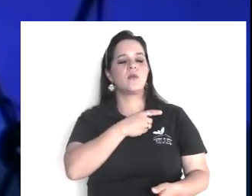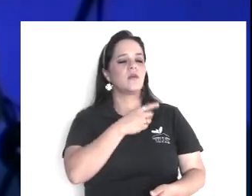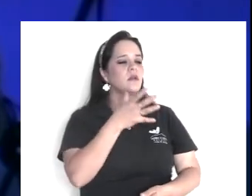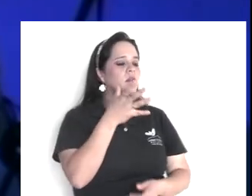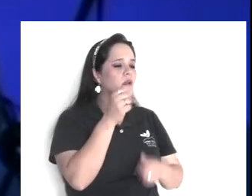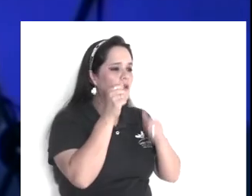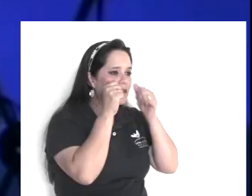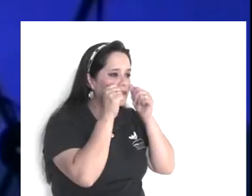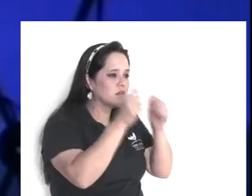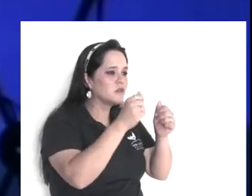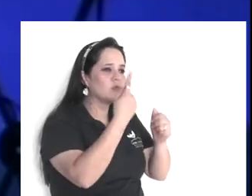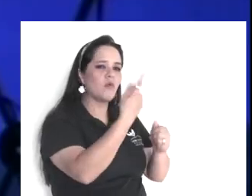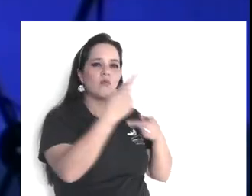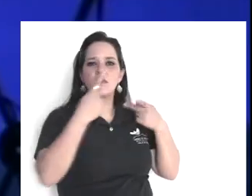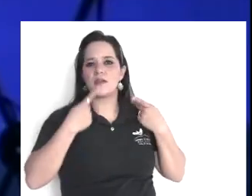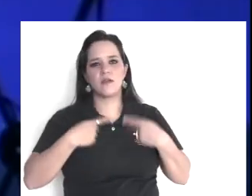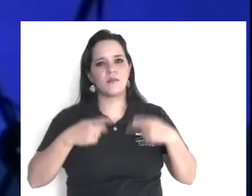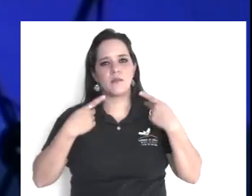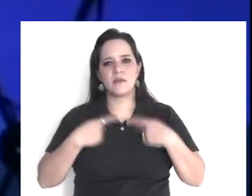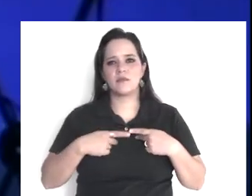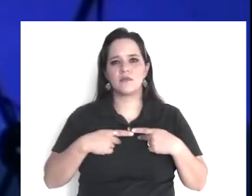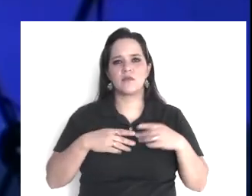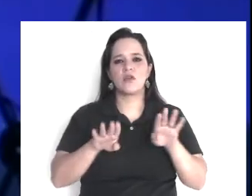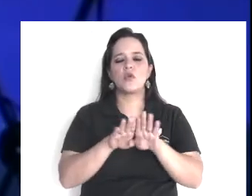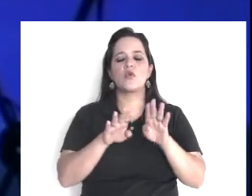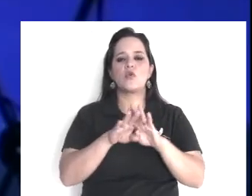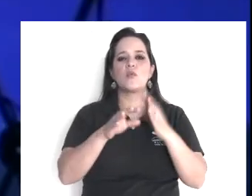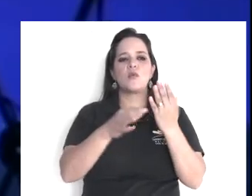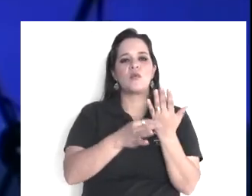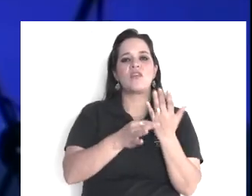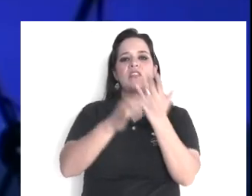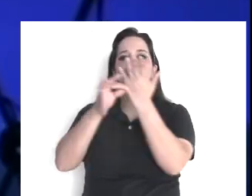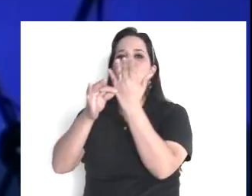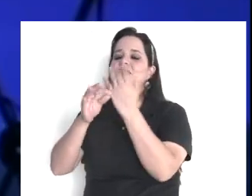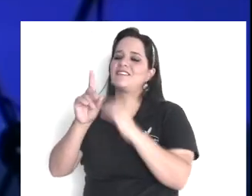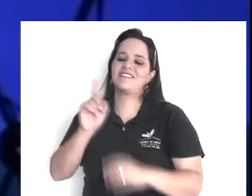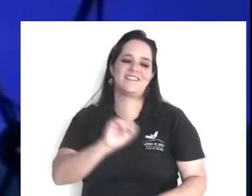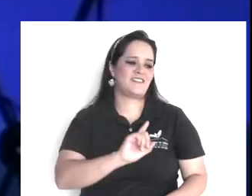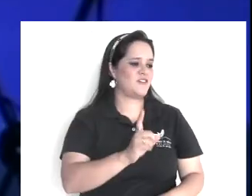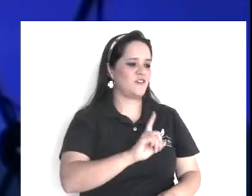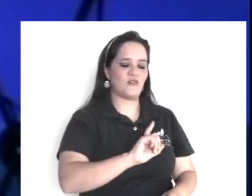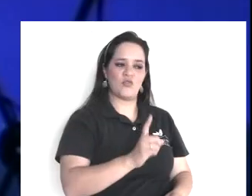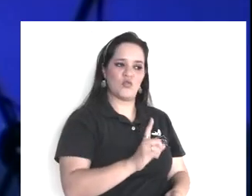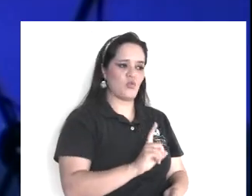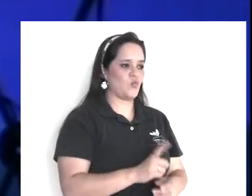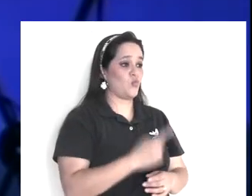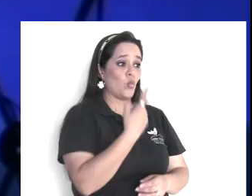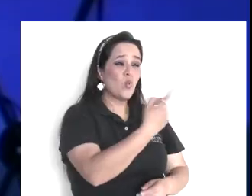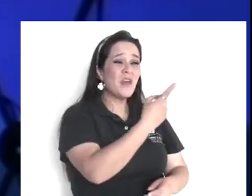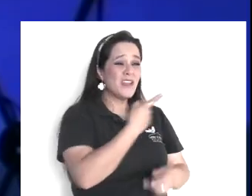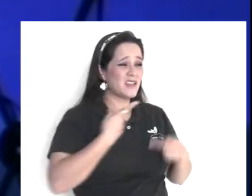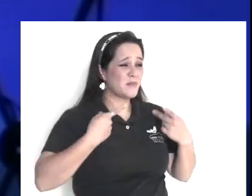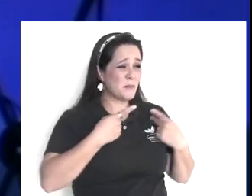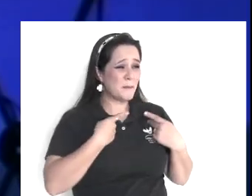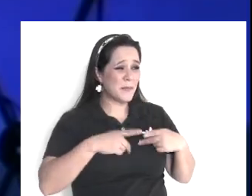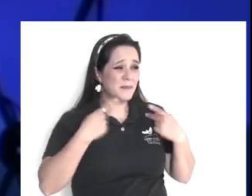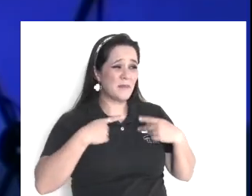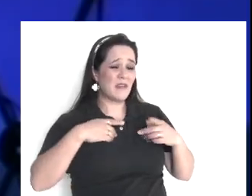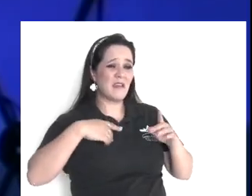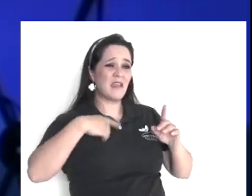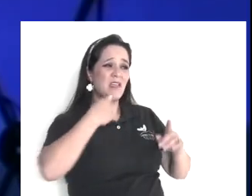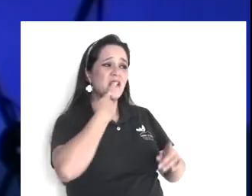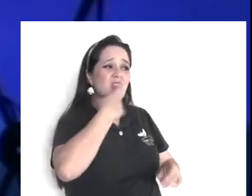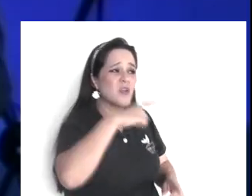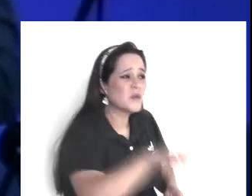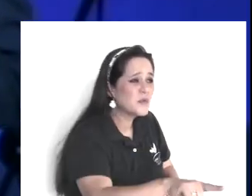contra ninguno, en cualquier delito, ni en cualquier pecado, un solo testigo, basta, ¿por